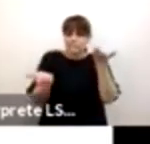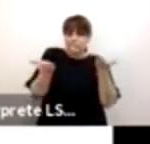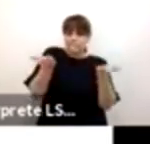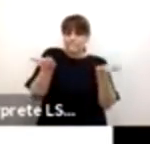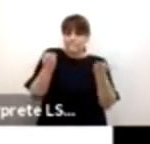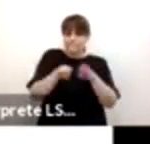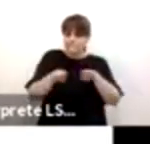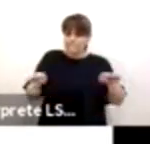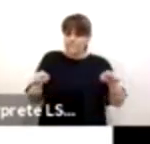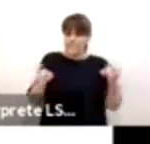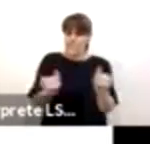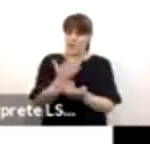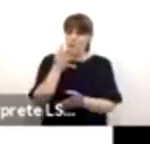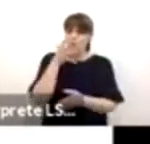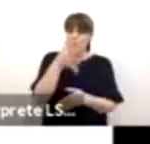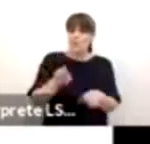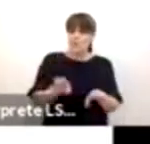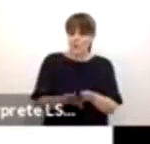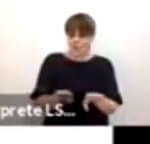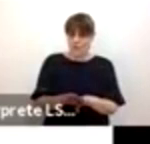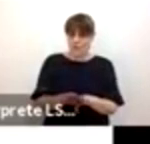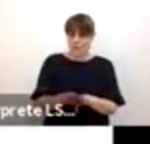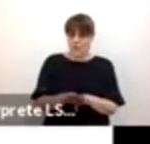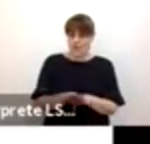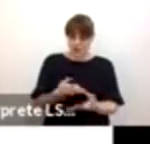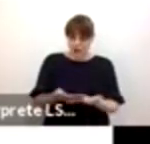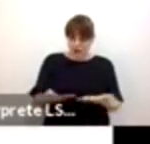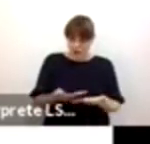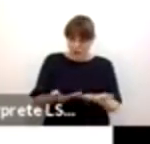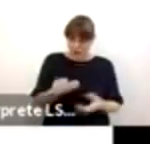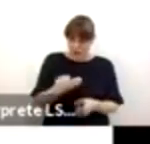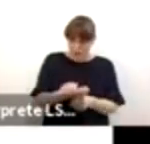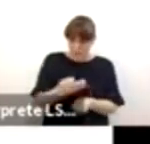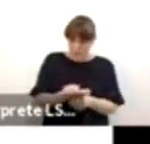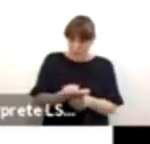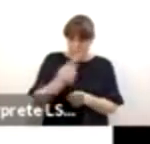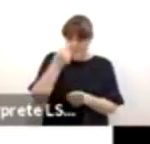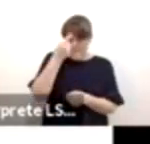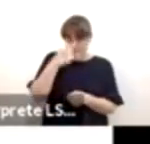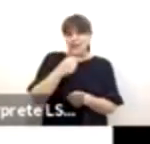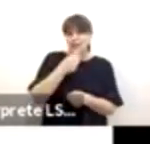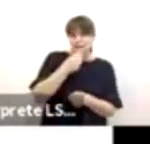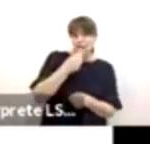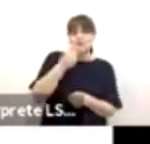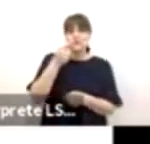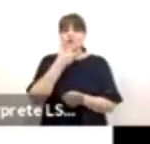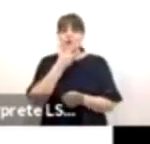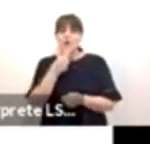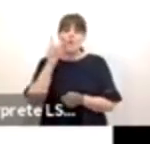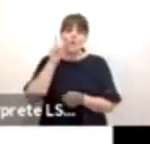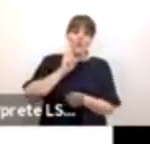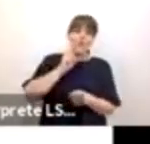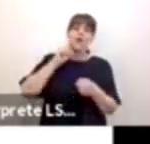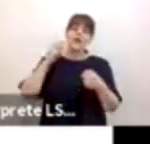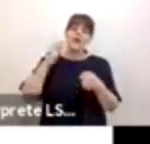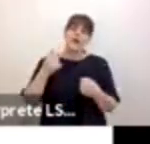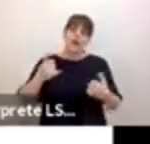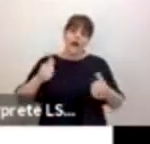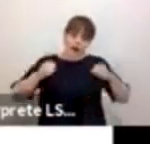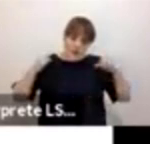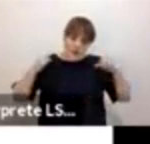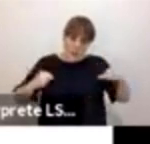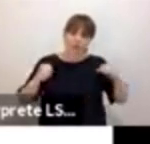inciden en el presente inmediato sobre el bienestar de niños, niñas y adolescentes y a futuro en sus